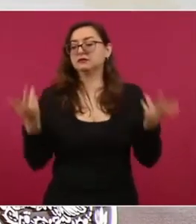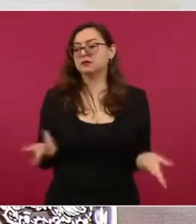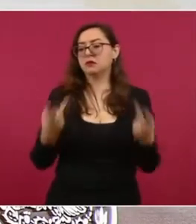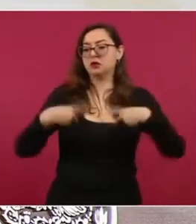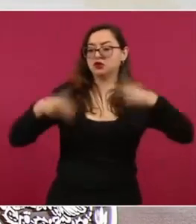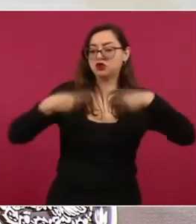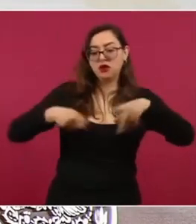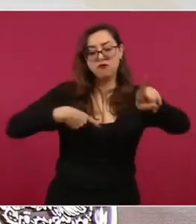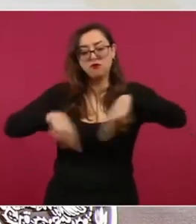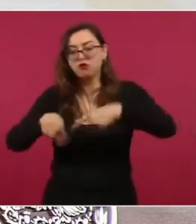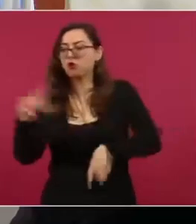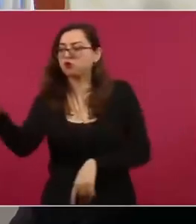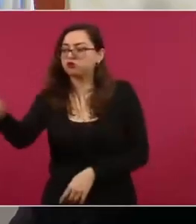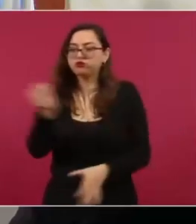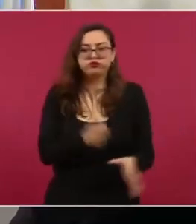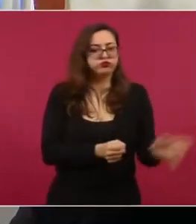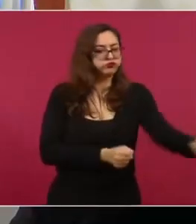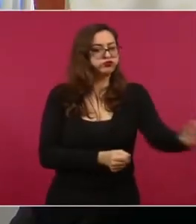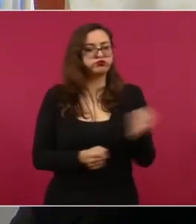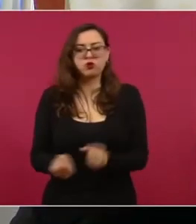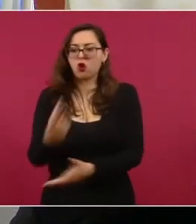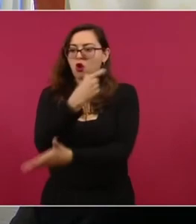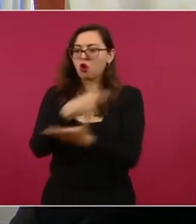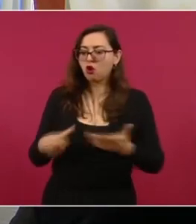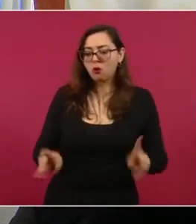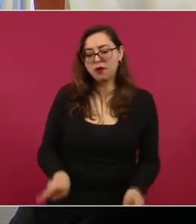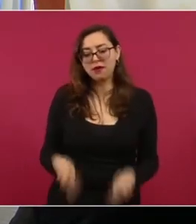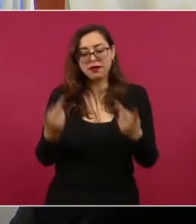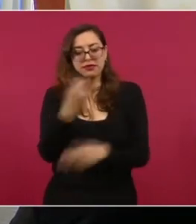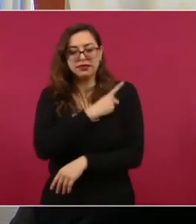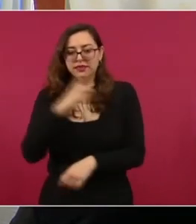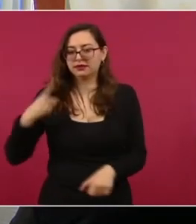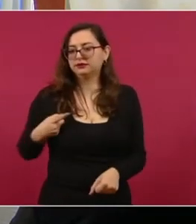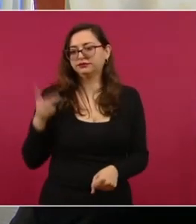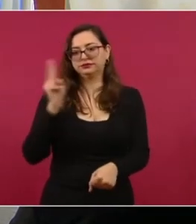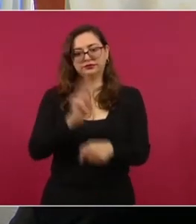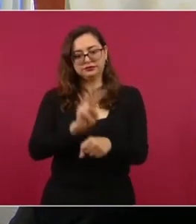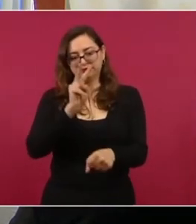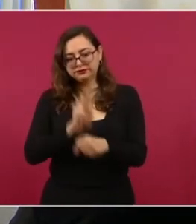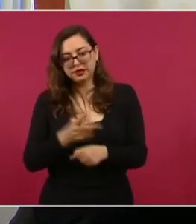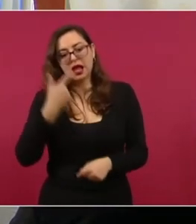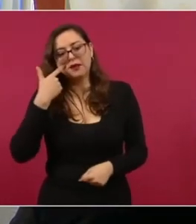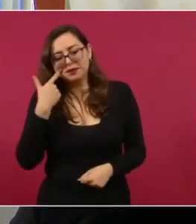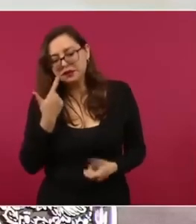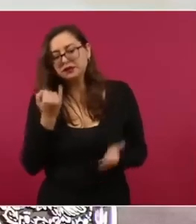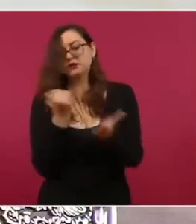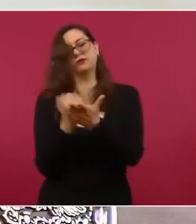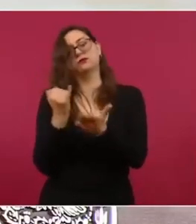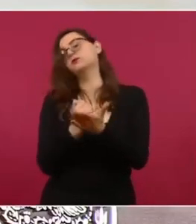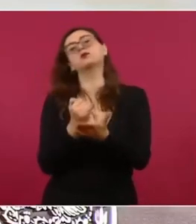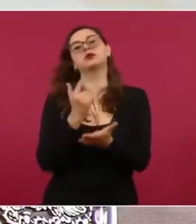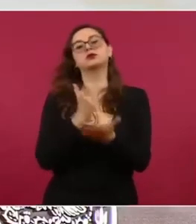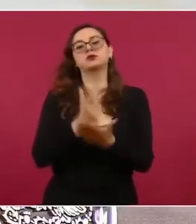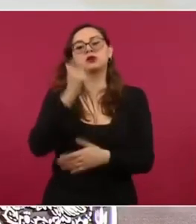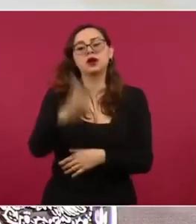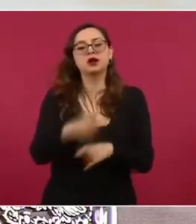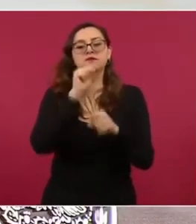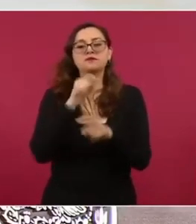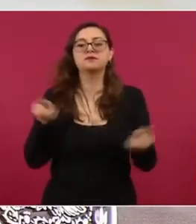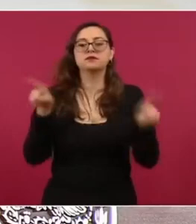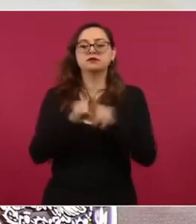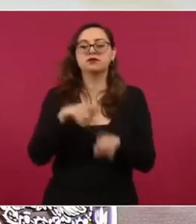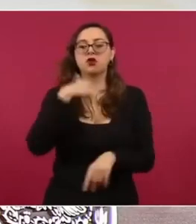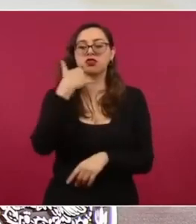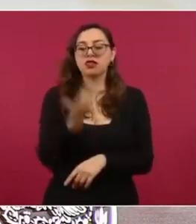que cierre el paso al sobreprecio, a la evasión de impuestos y al lavado de dinero. Y siete,